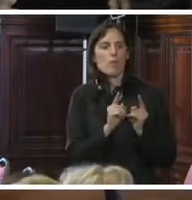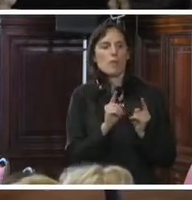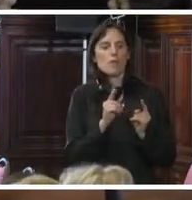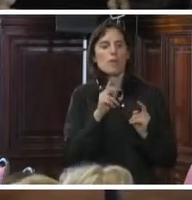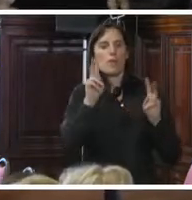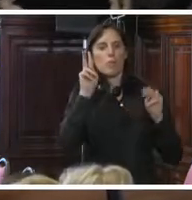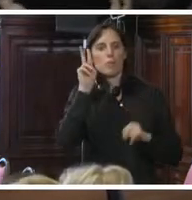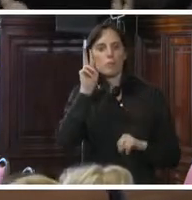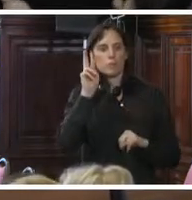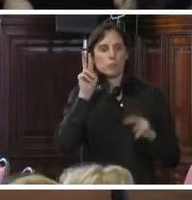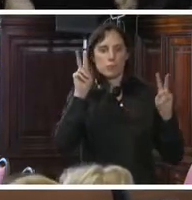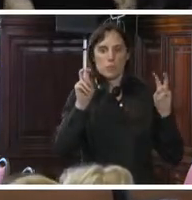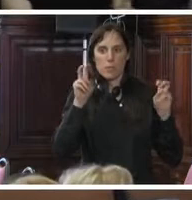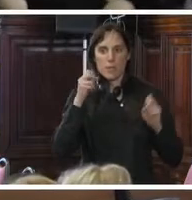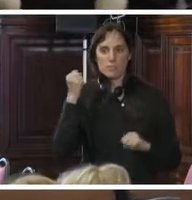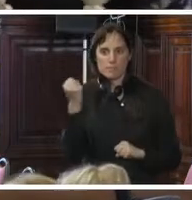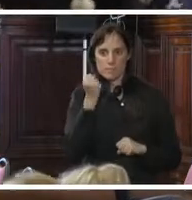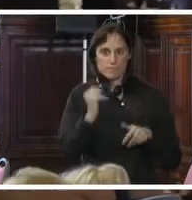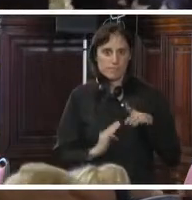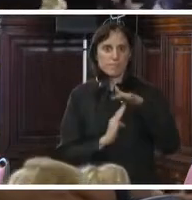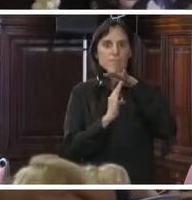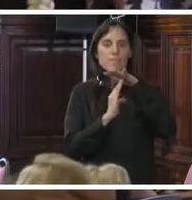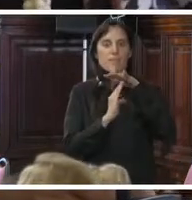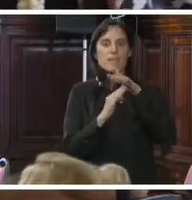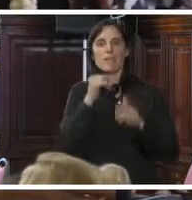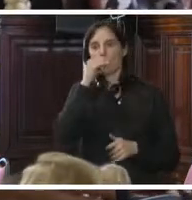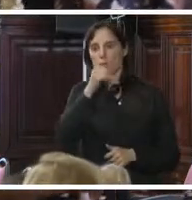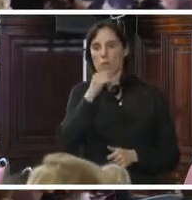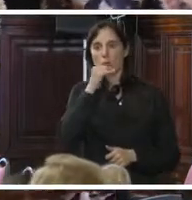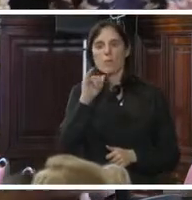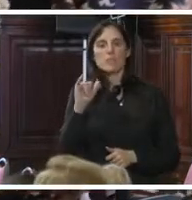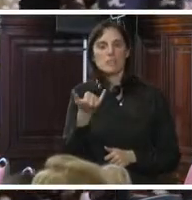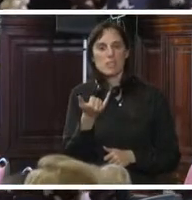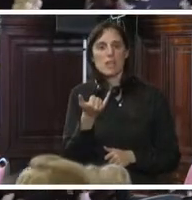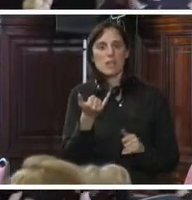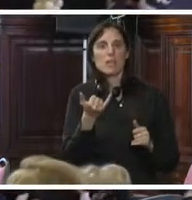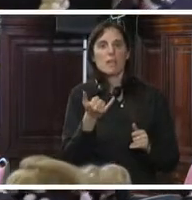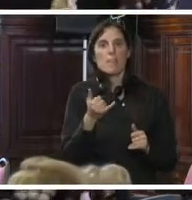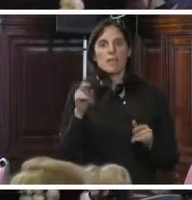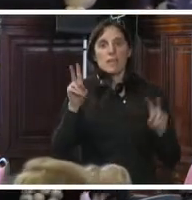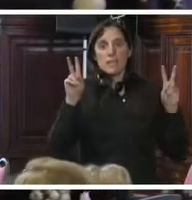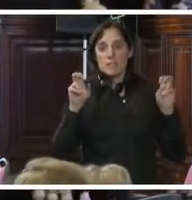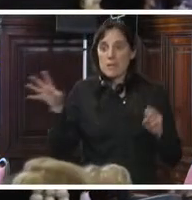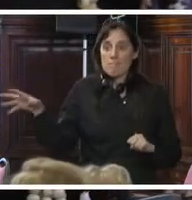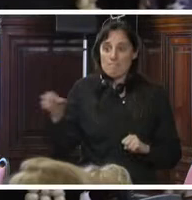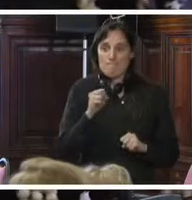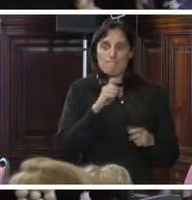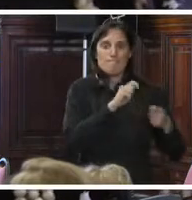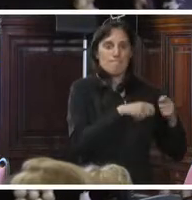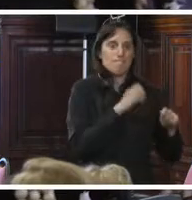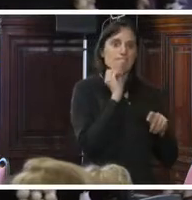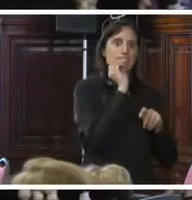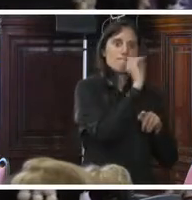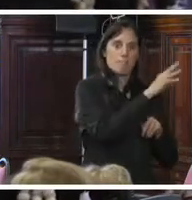torno a dos temas principales que presentamos en el informe que les sometimos, el panorama de la trata de personas en la región y